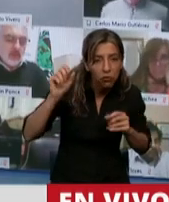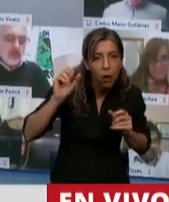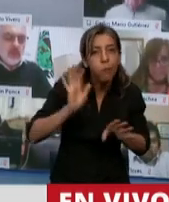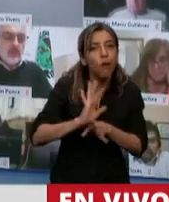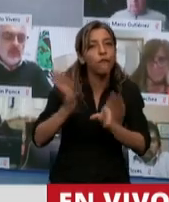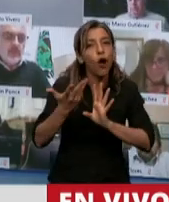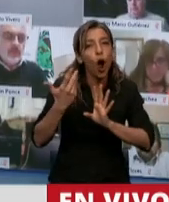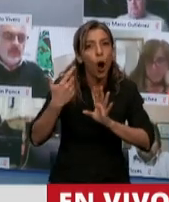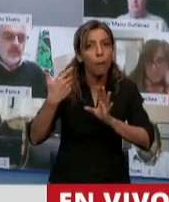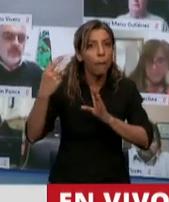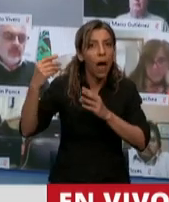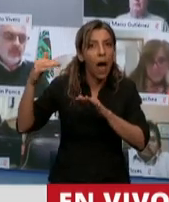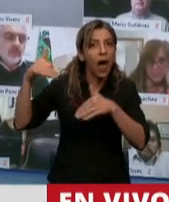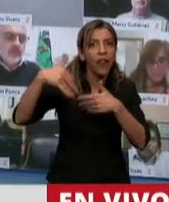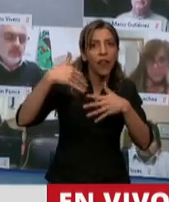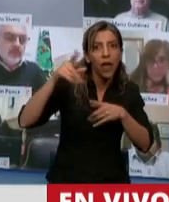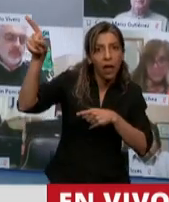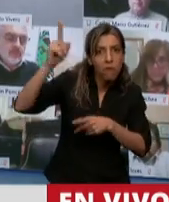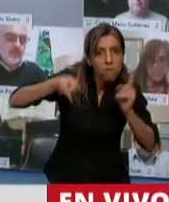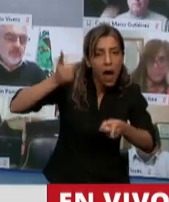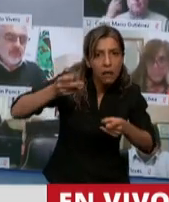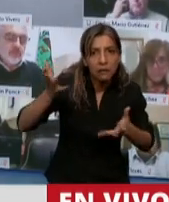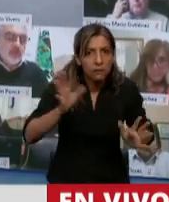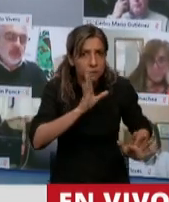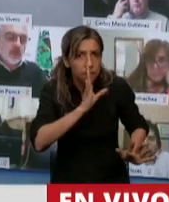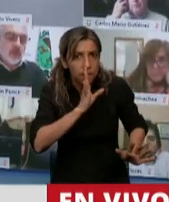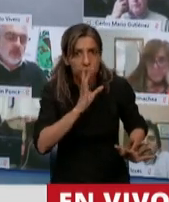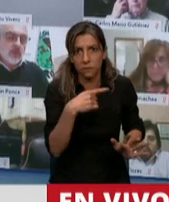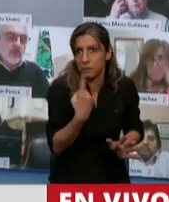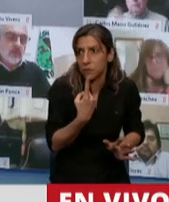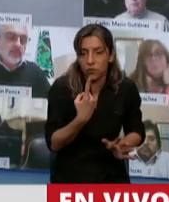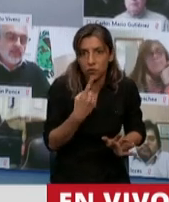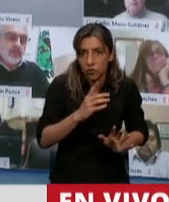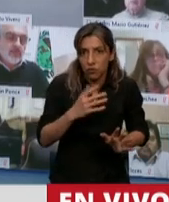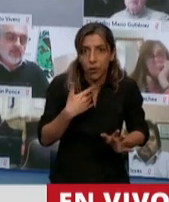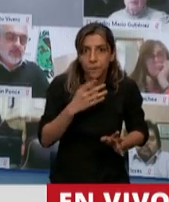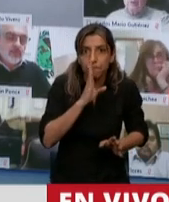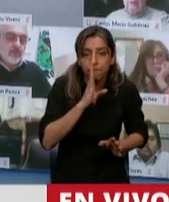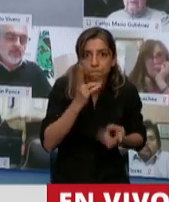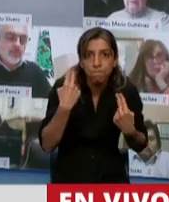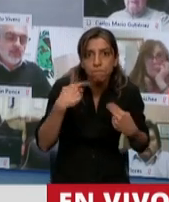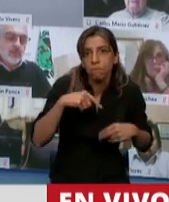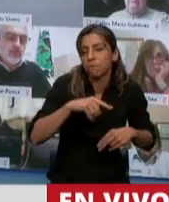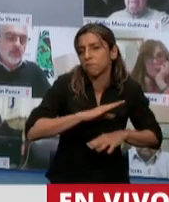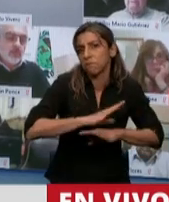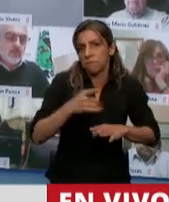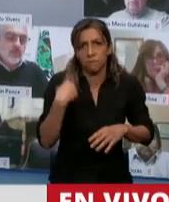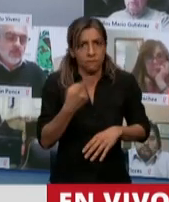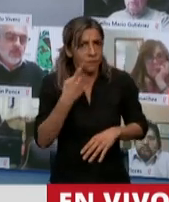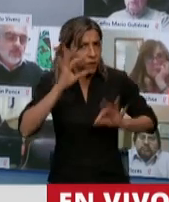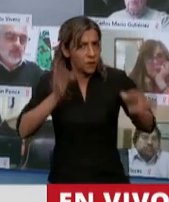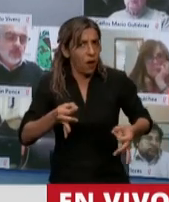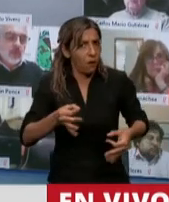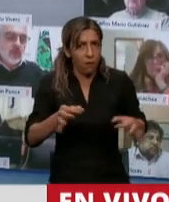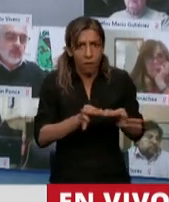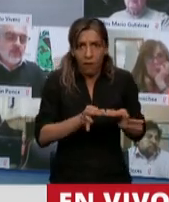esta lucha y en esta pelea que tenemos diplomática para recuperar nuestra soberanía de Malvinas. Así que me parece